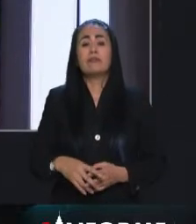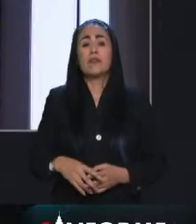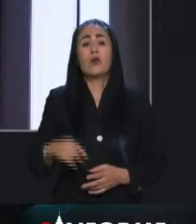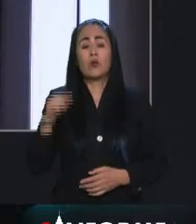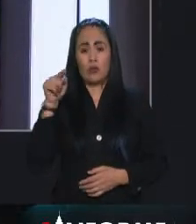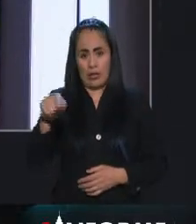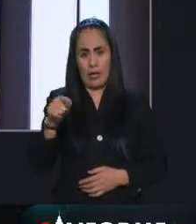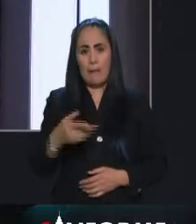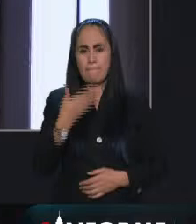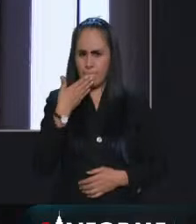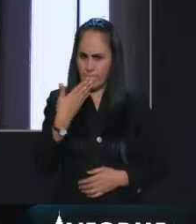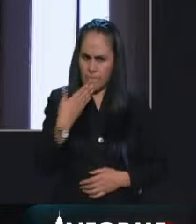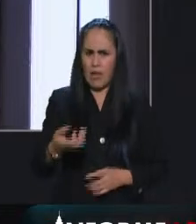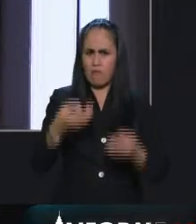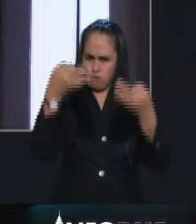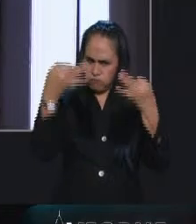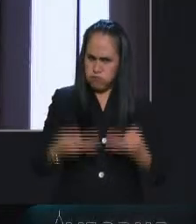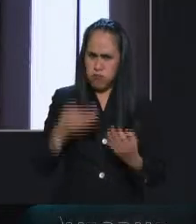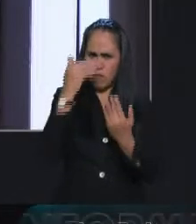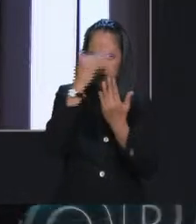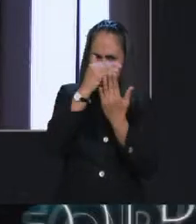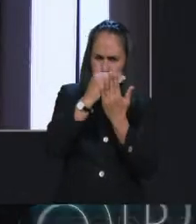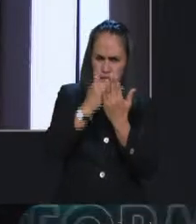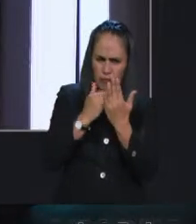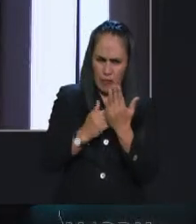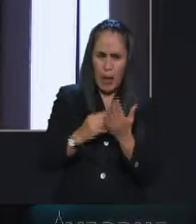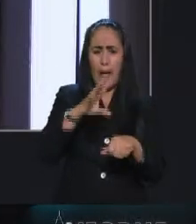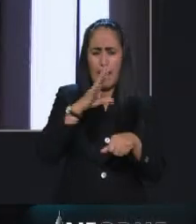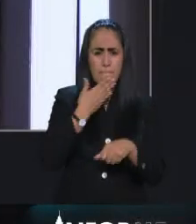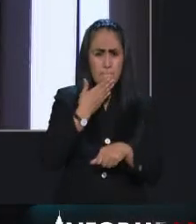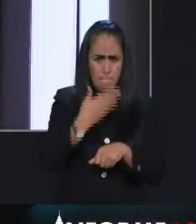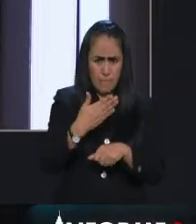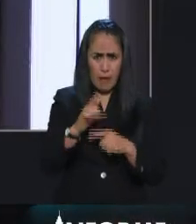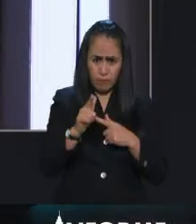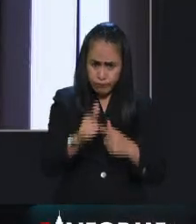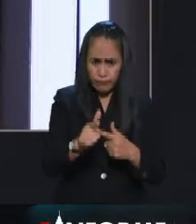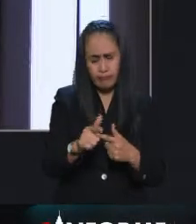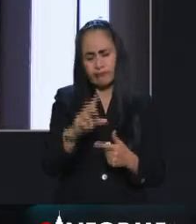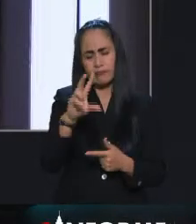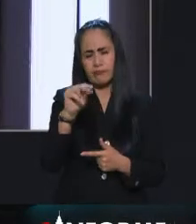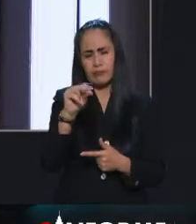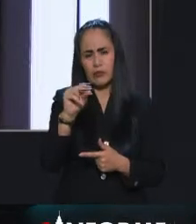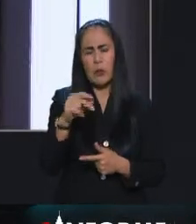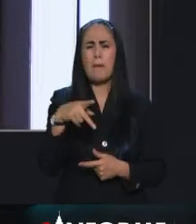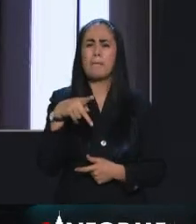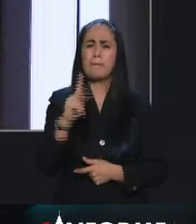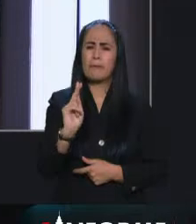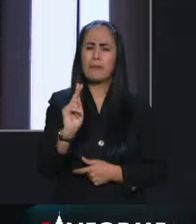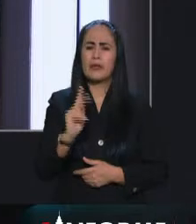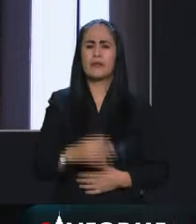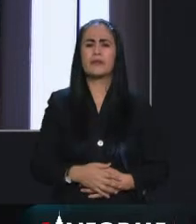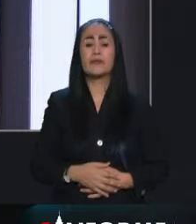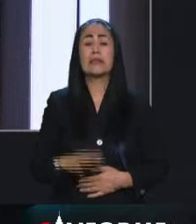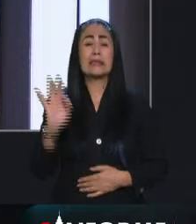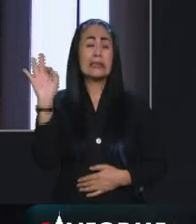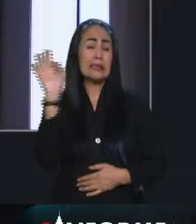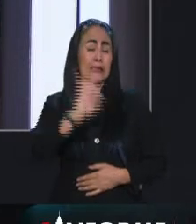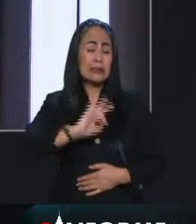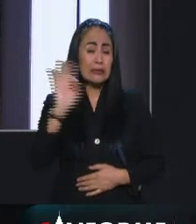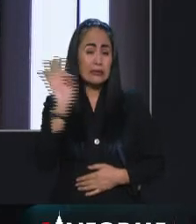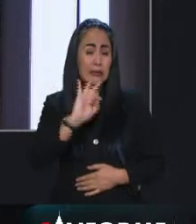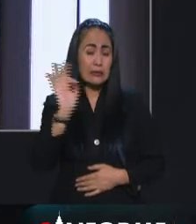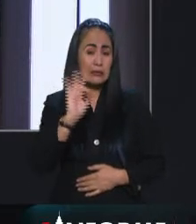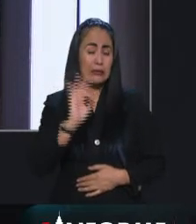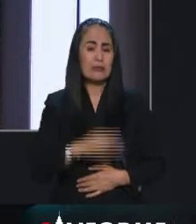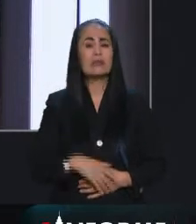el punto de vista procedimental, como bien lo ha explicado. ¿Hay alguna posición en caso de que llegara al